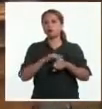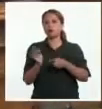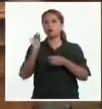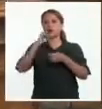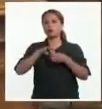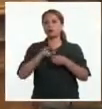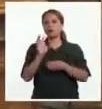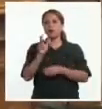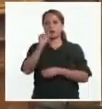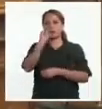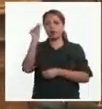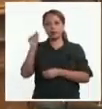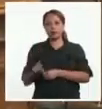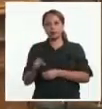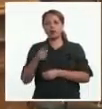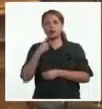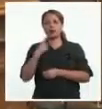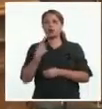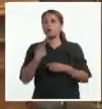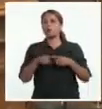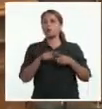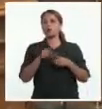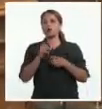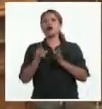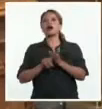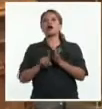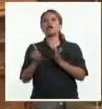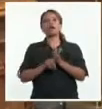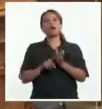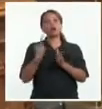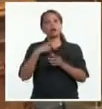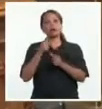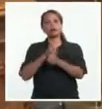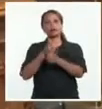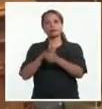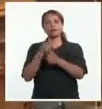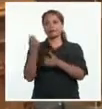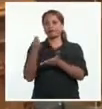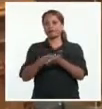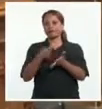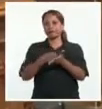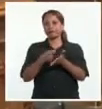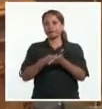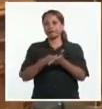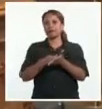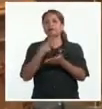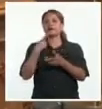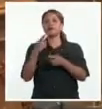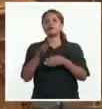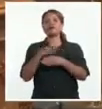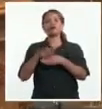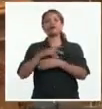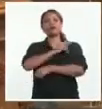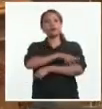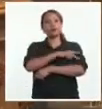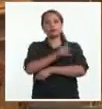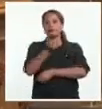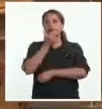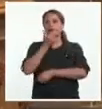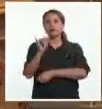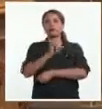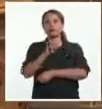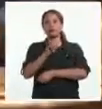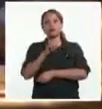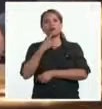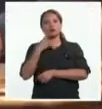banqueros, corredores de bolsa, abogados y asesores financieros. Además, una decena de países se vieron afectados por el